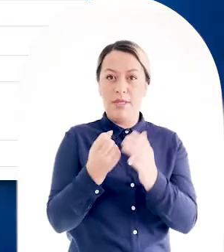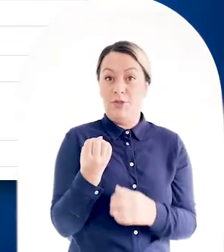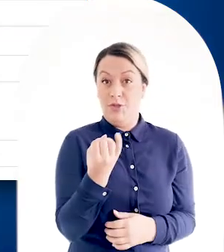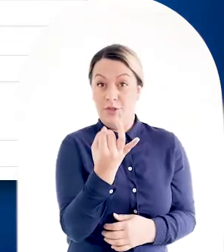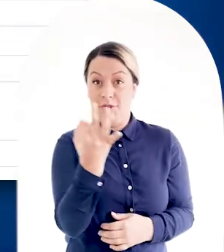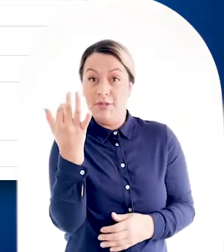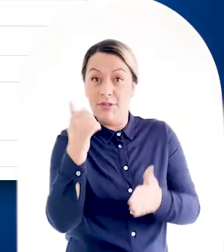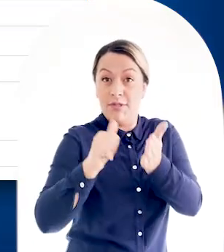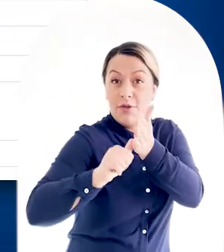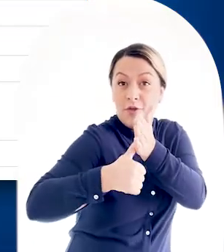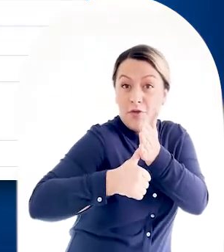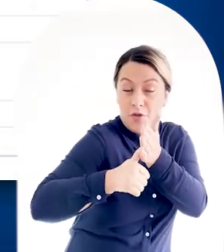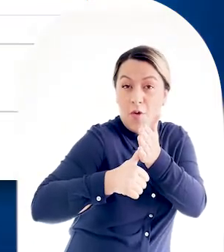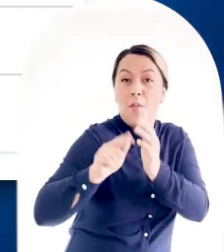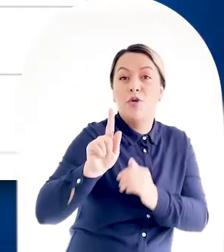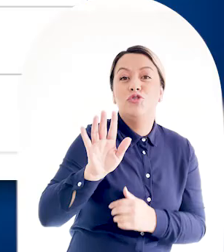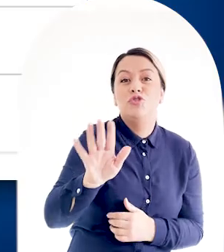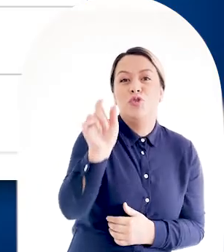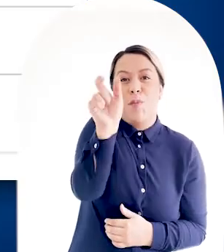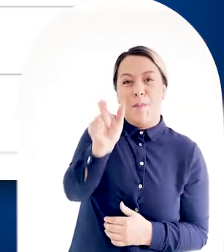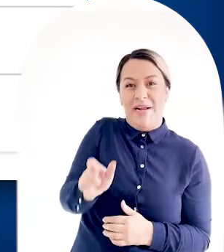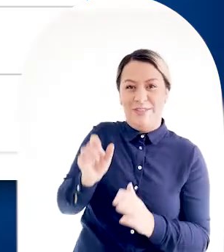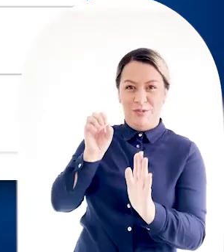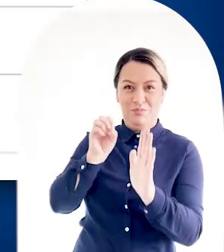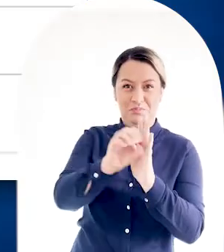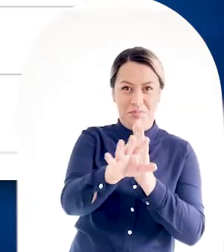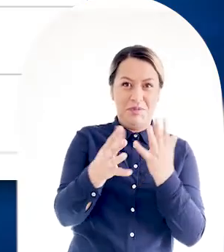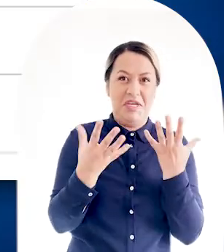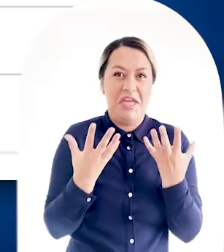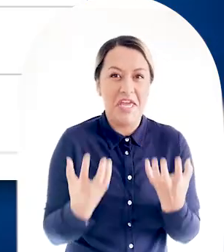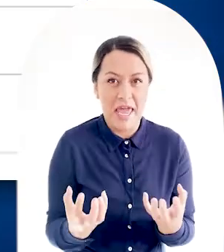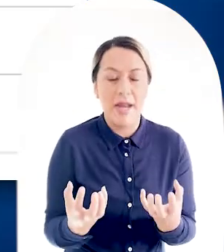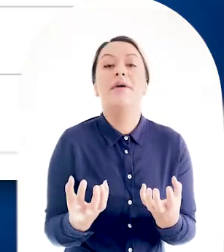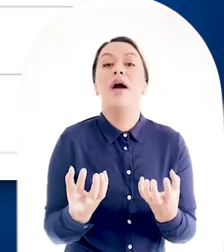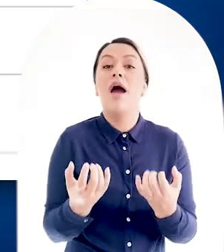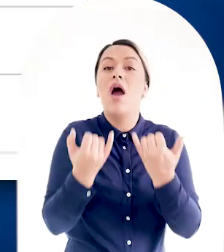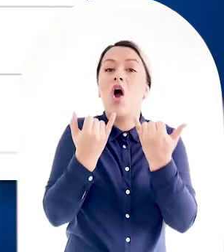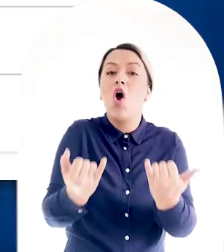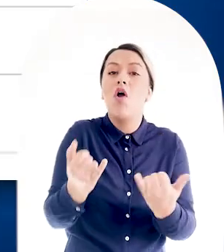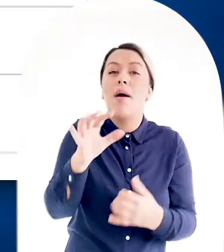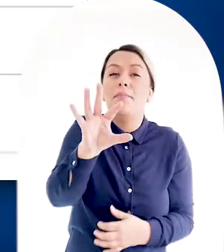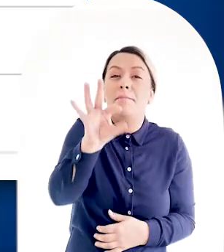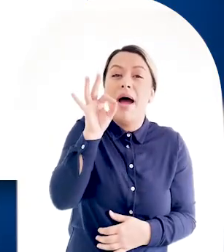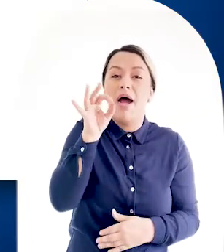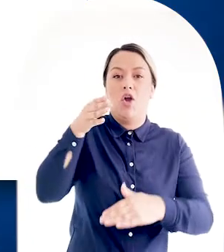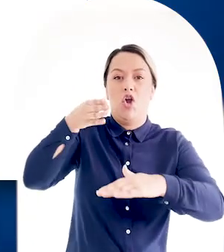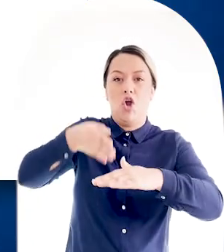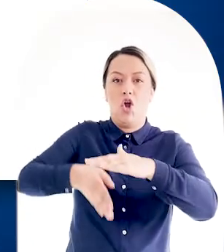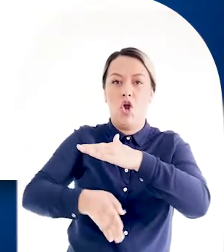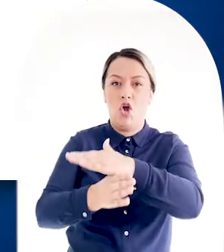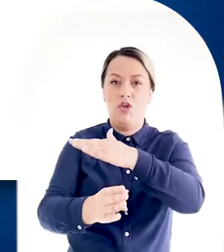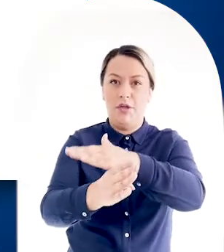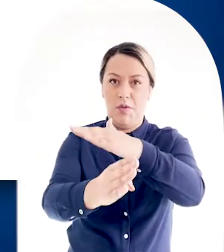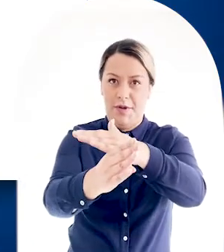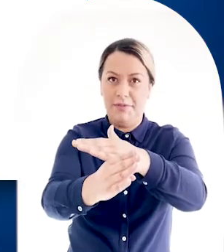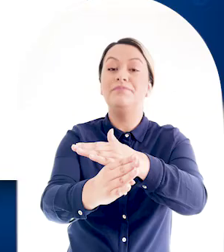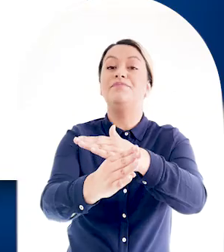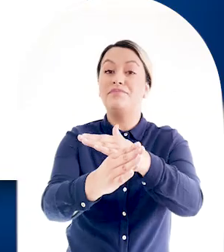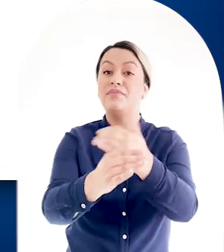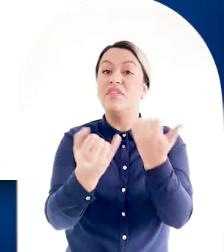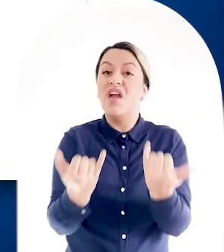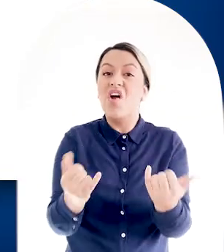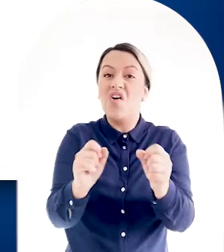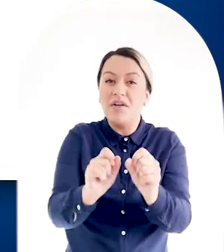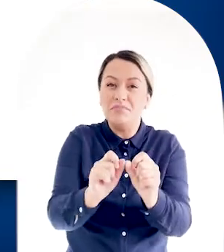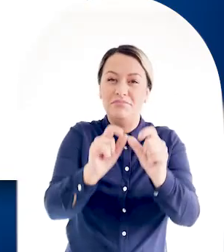identificación de la persona a la cual le vamos a enviar el dinero. Y seleccione Continuar. Llegaremos a la pantalla